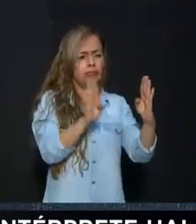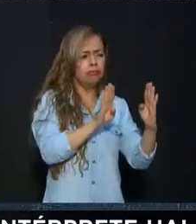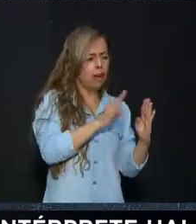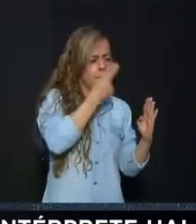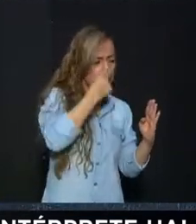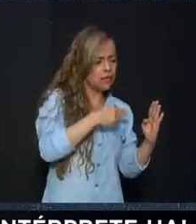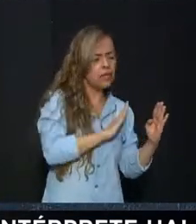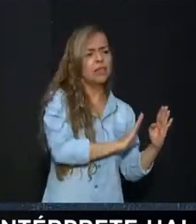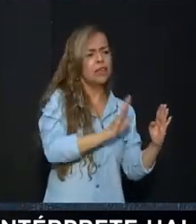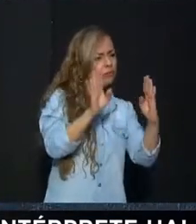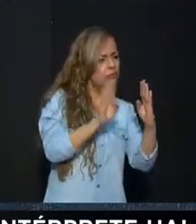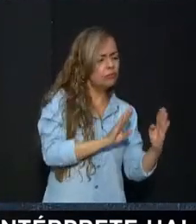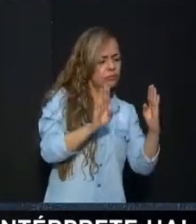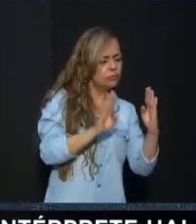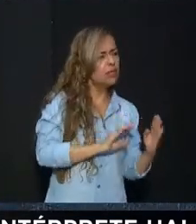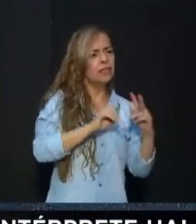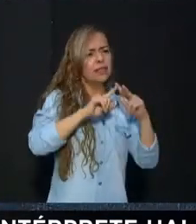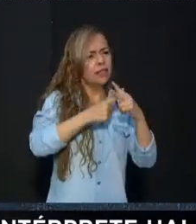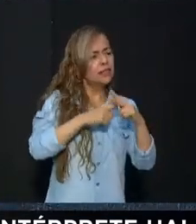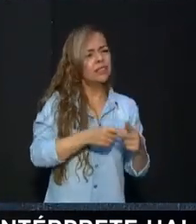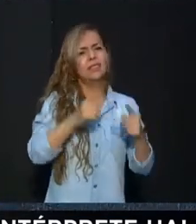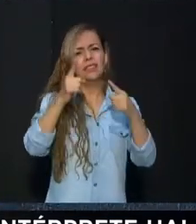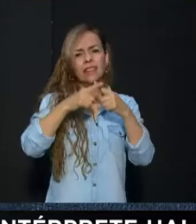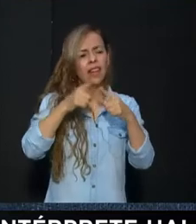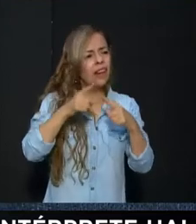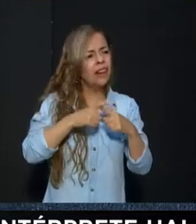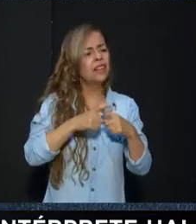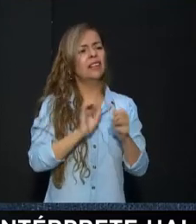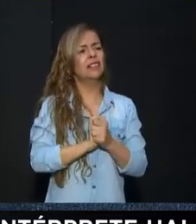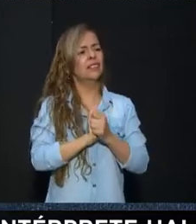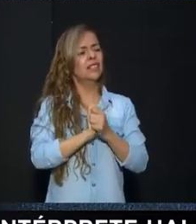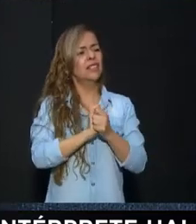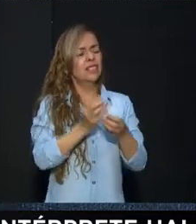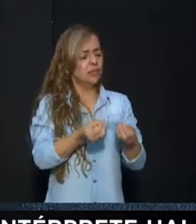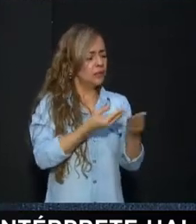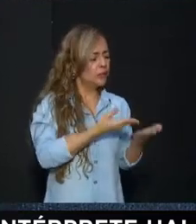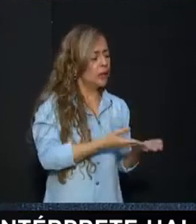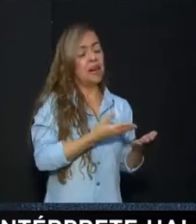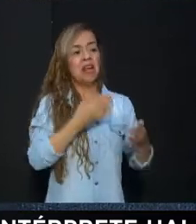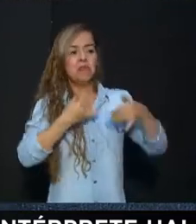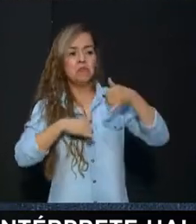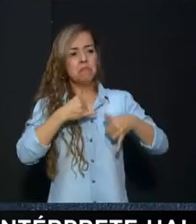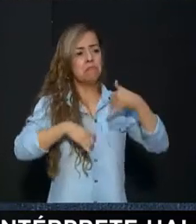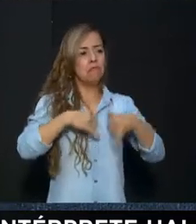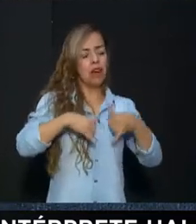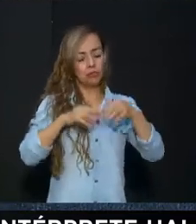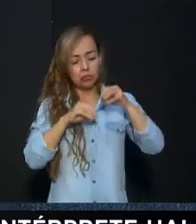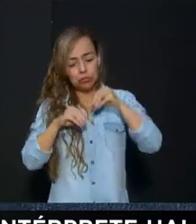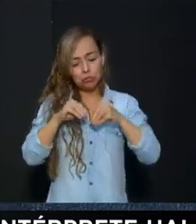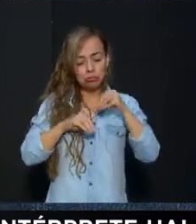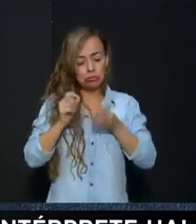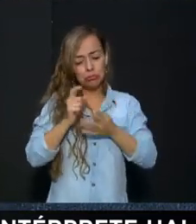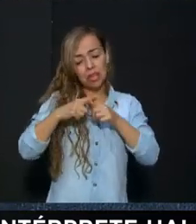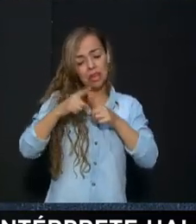De los trabajos Que les envían Hace todo Como para que sea Algo muy módico Para que